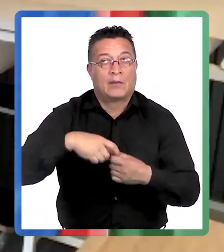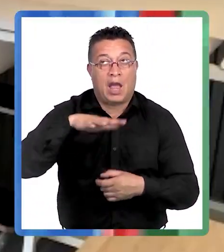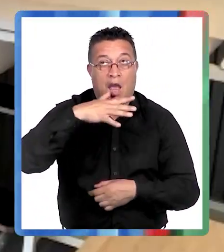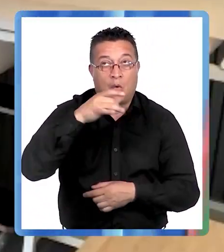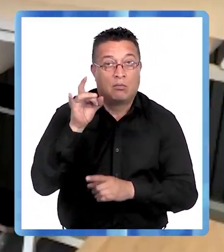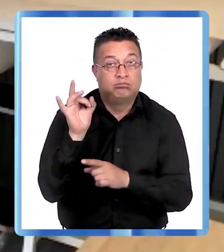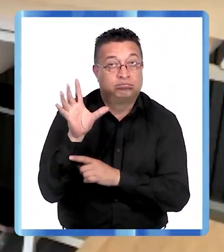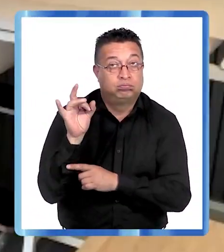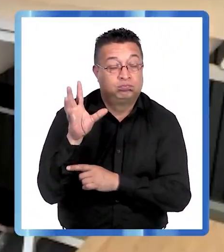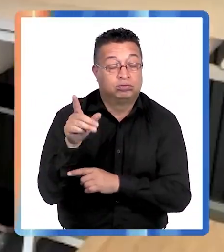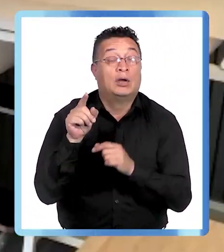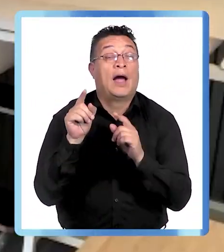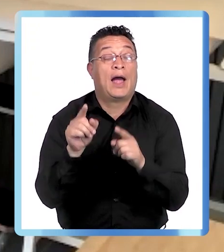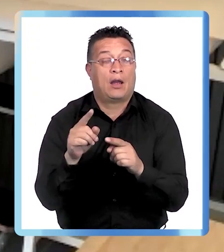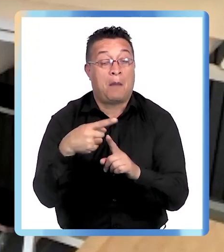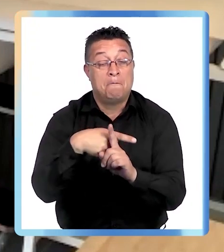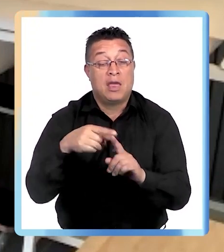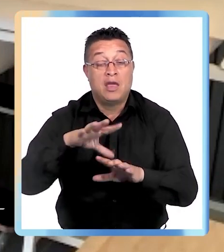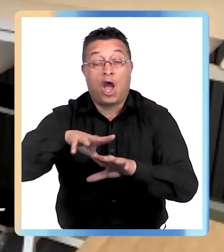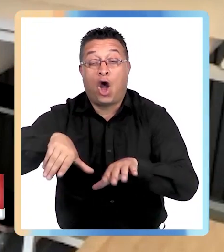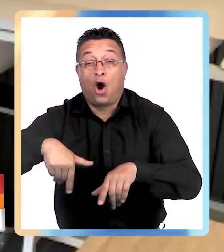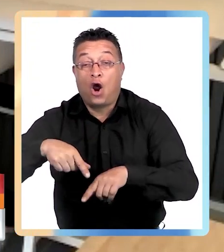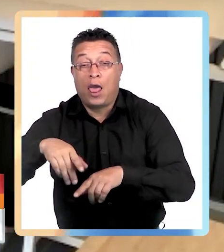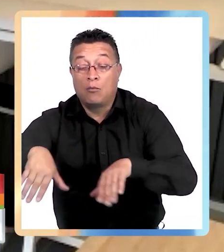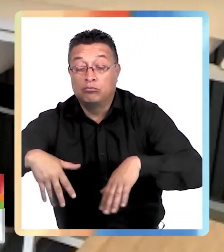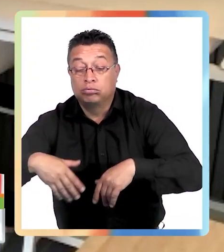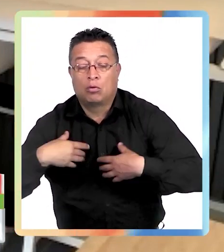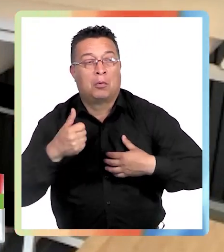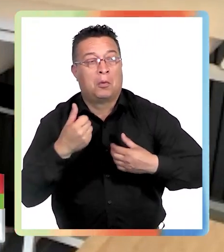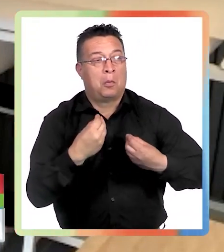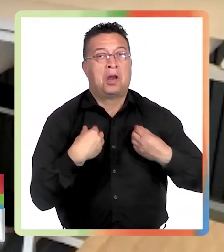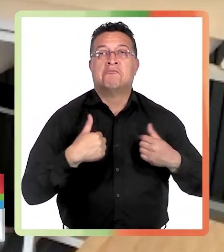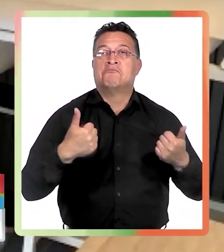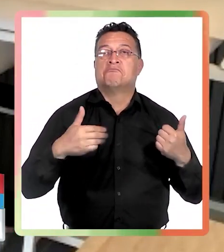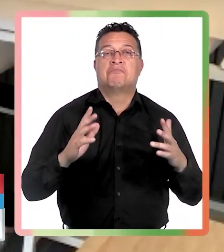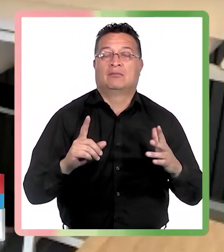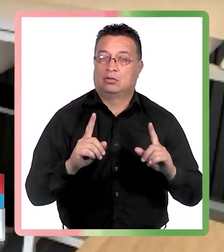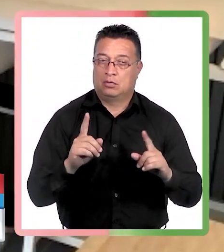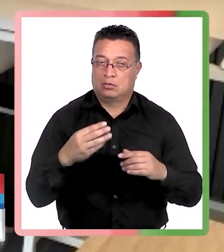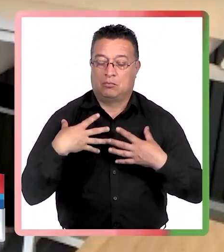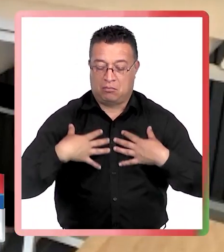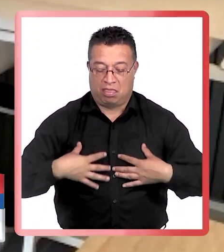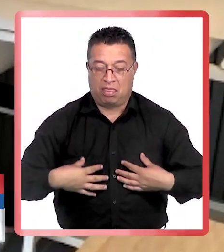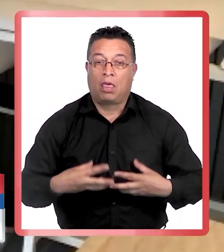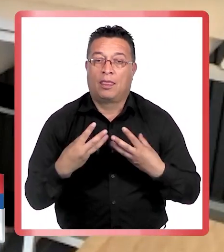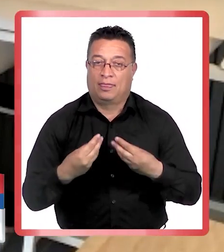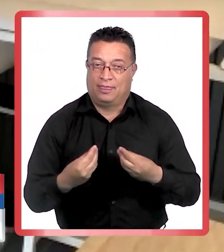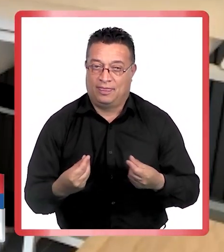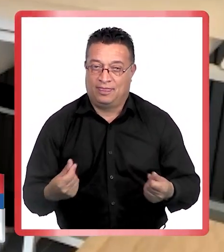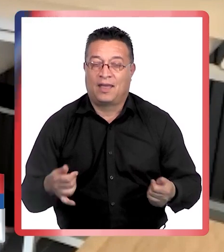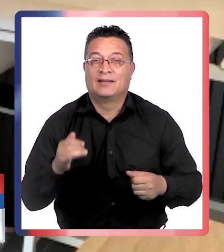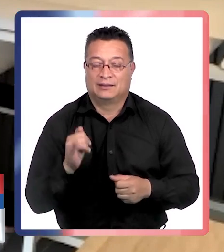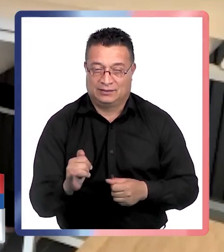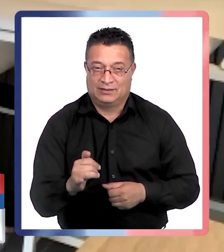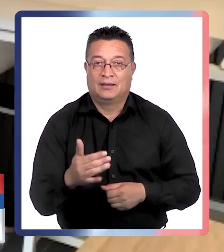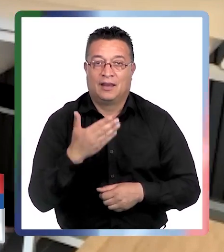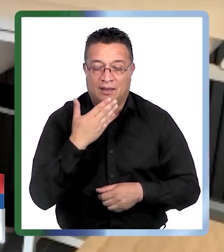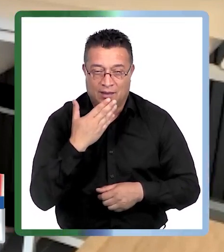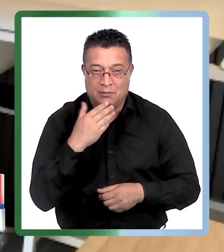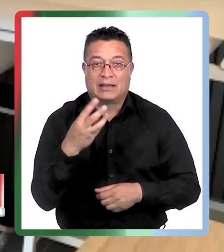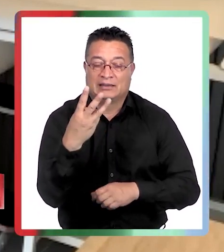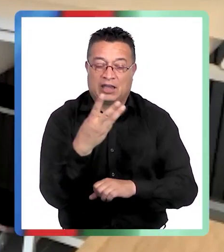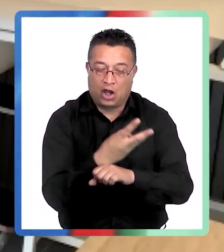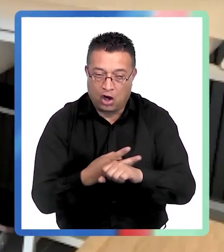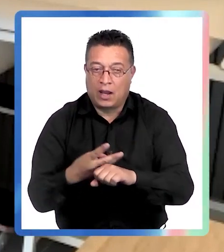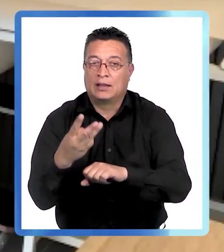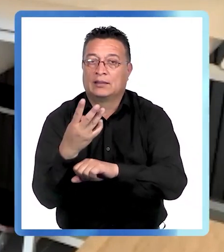no quiere decir que si uno está media hora en la piscina va a aguantar, sino que es como que si uno se moja un poco va a tener efecto. Pero se debería reaplicar cada